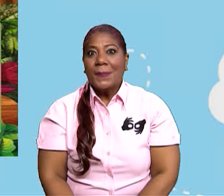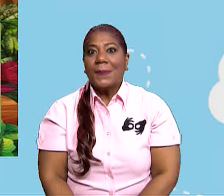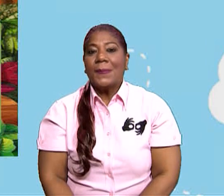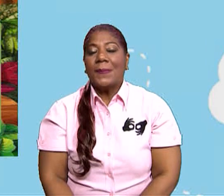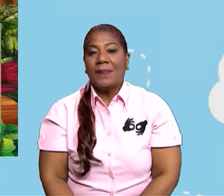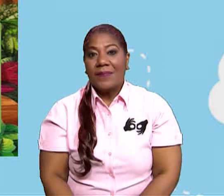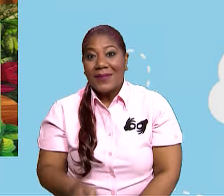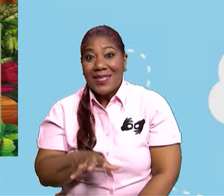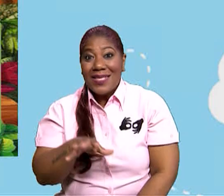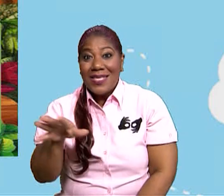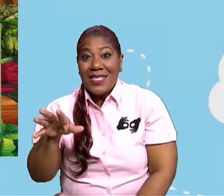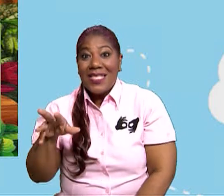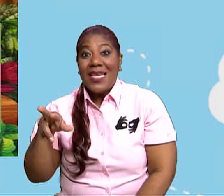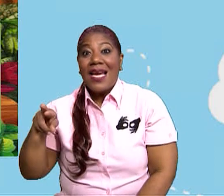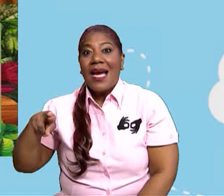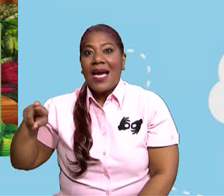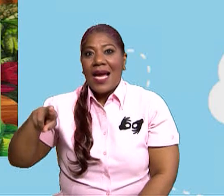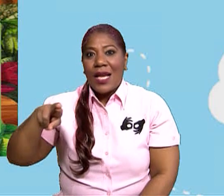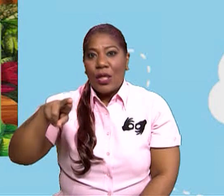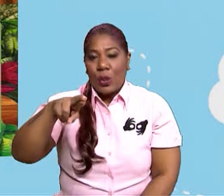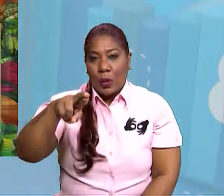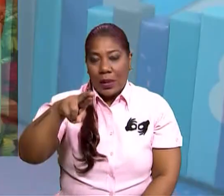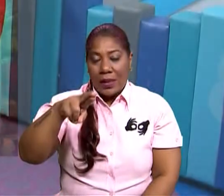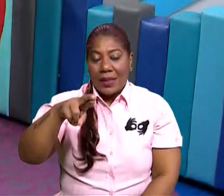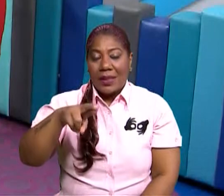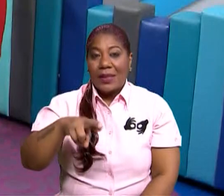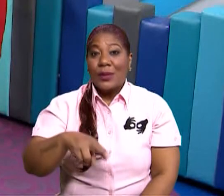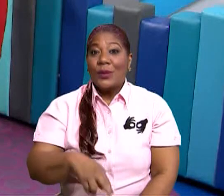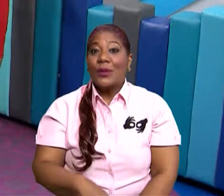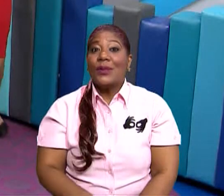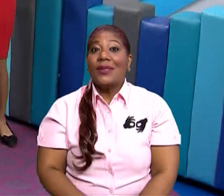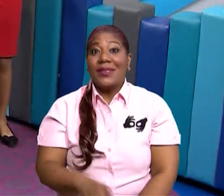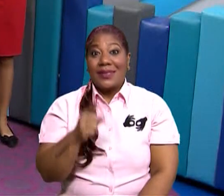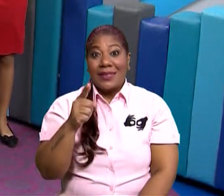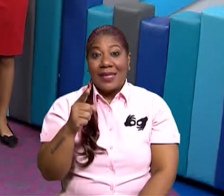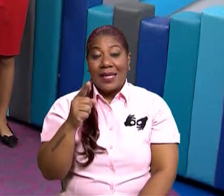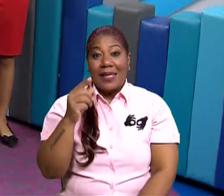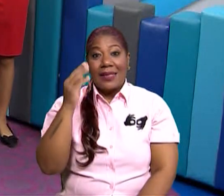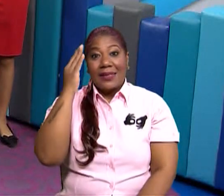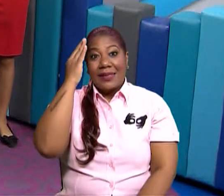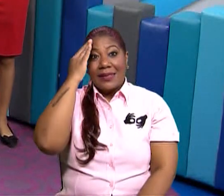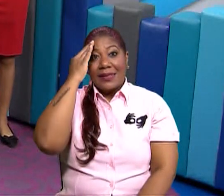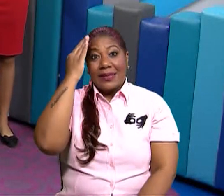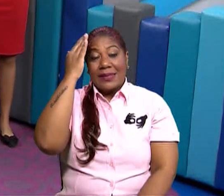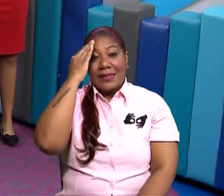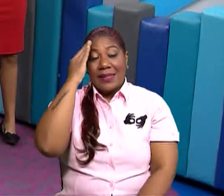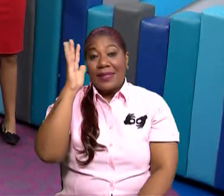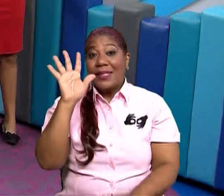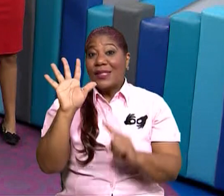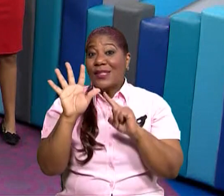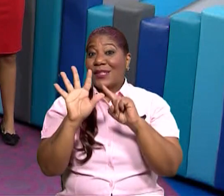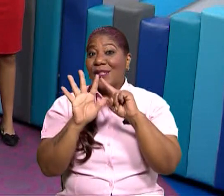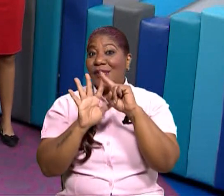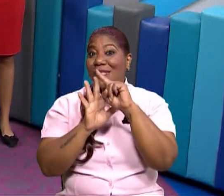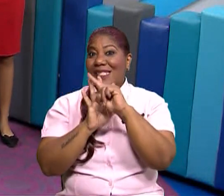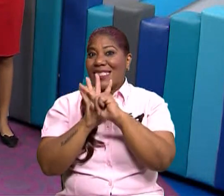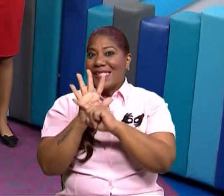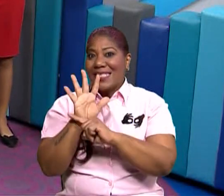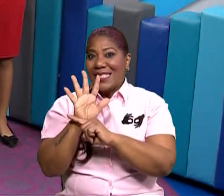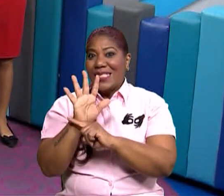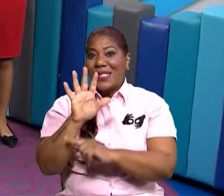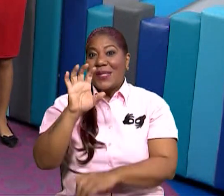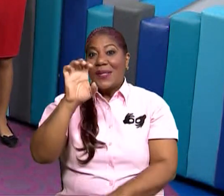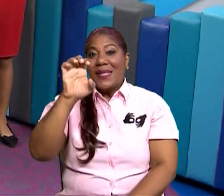otros animales. Ah, muy bien, mi querido estudiante. Entonces... Allí vemos los cinco estratos del